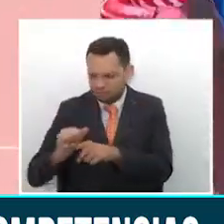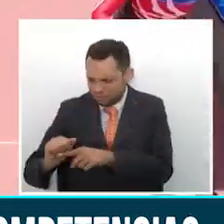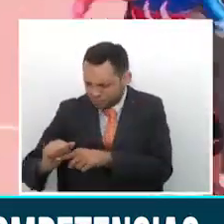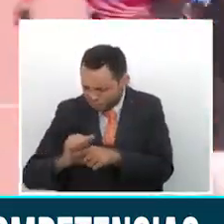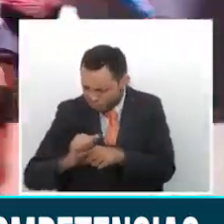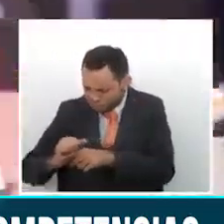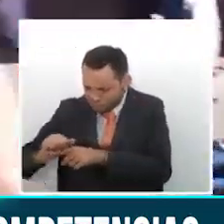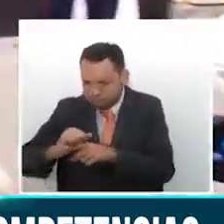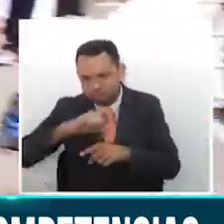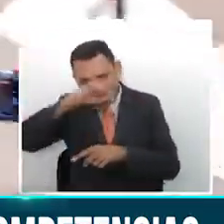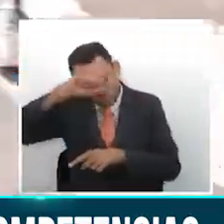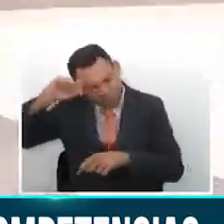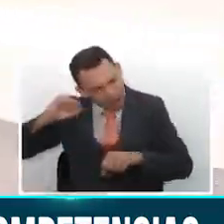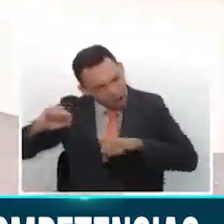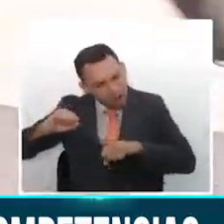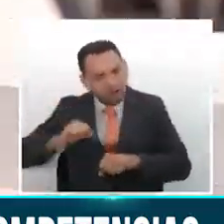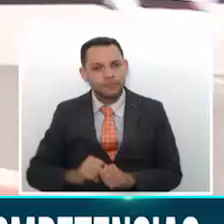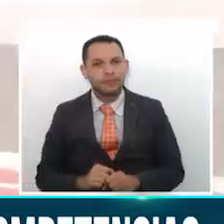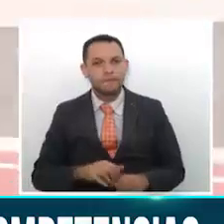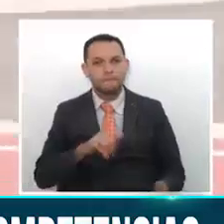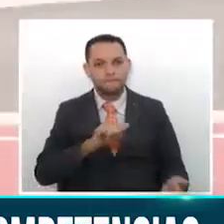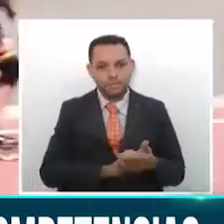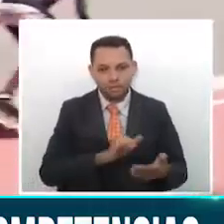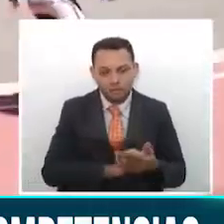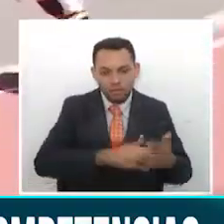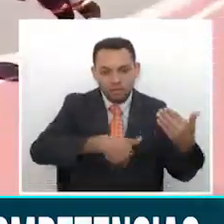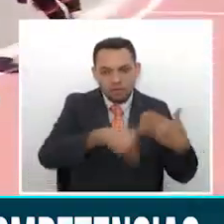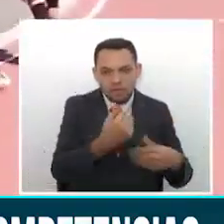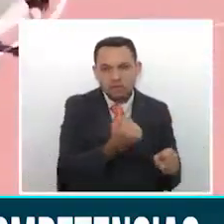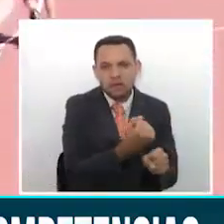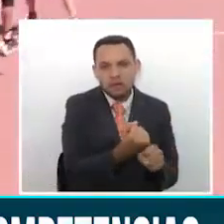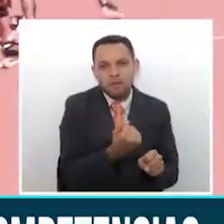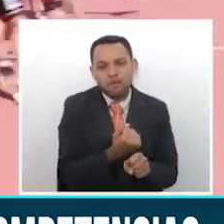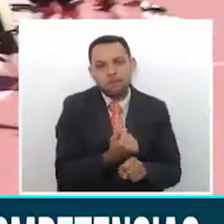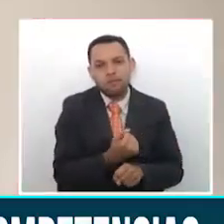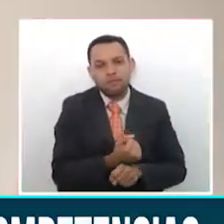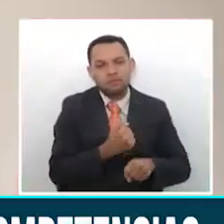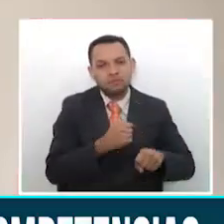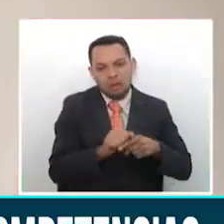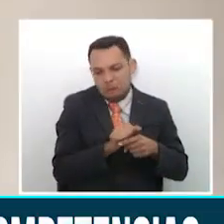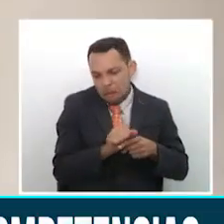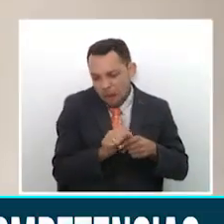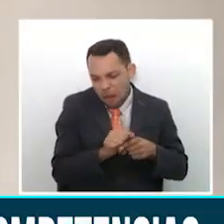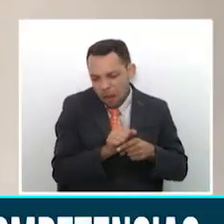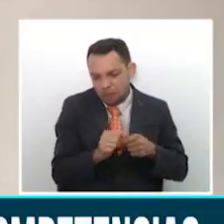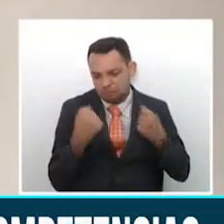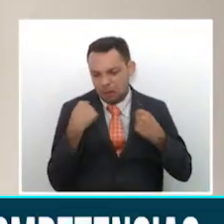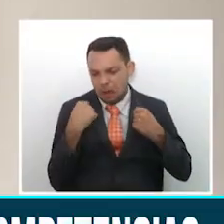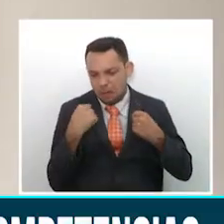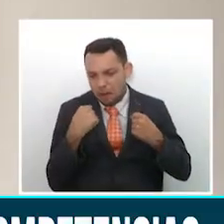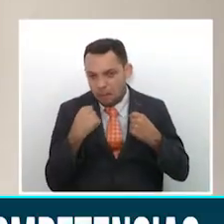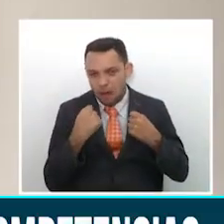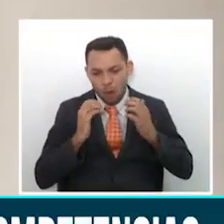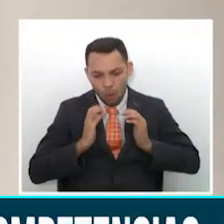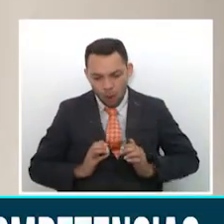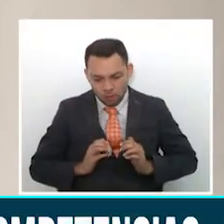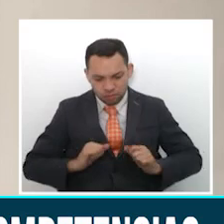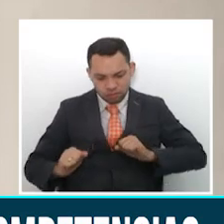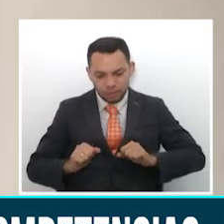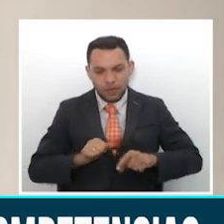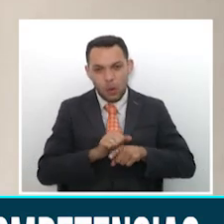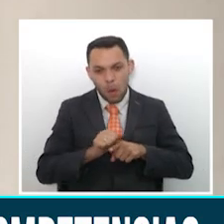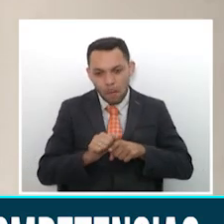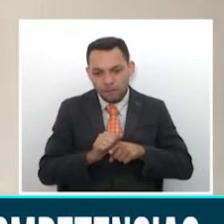reiniciando los procesos de entrenamientos deportivos para algunos